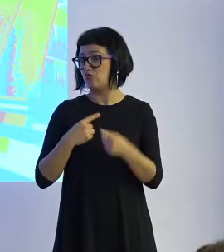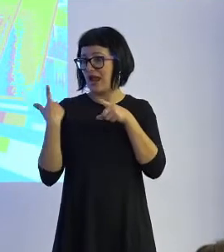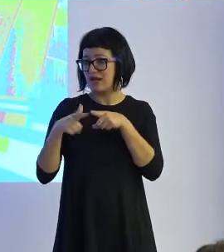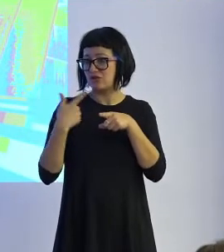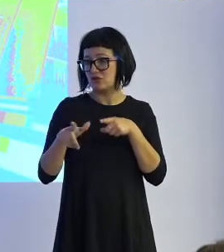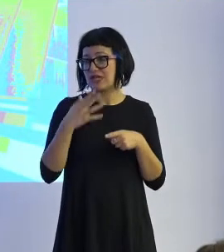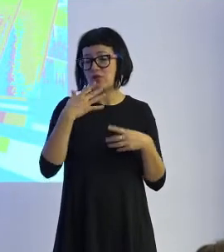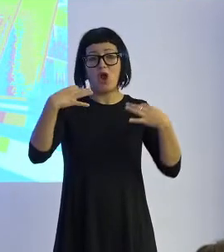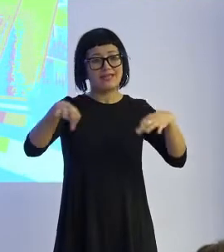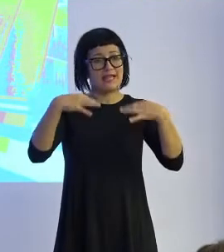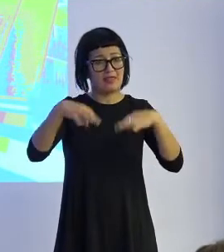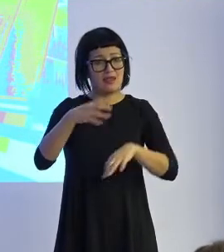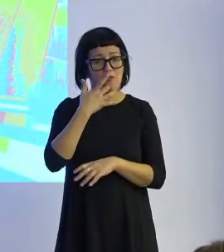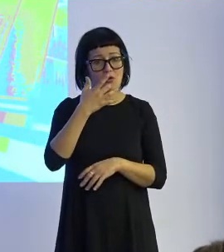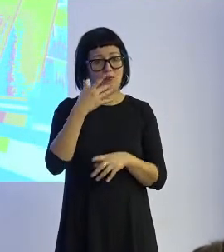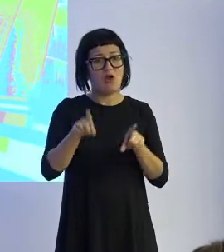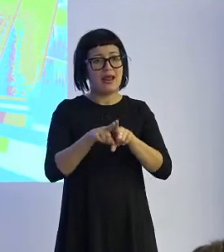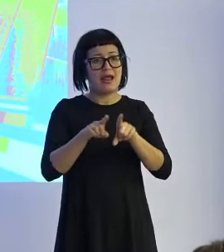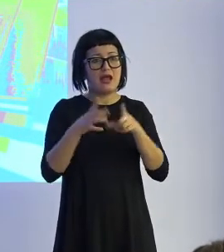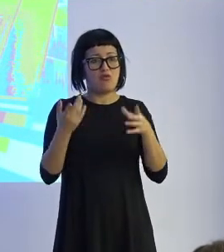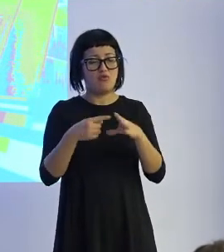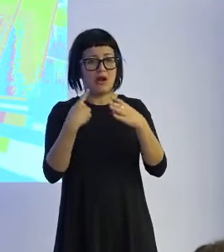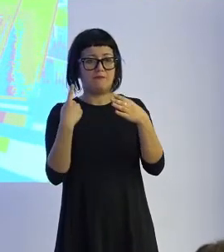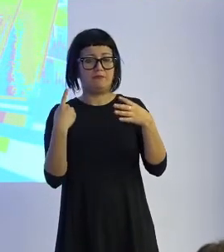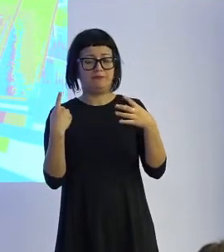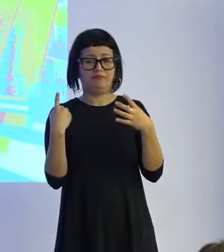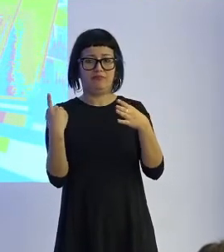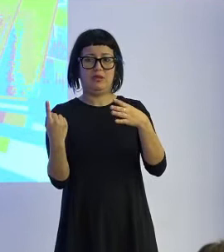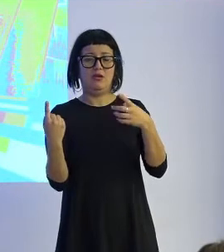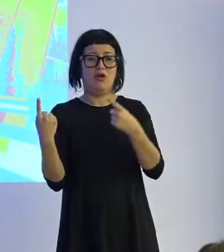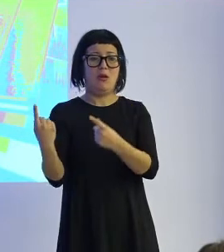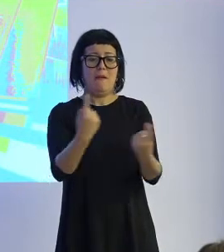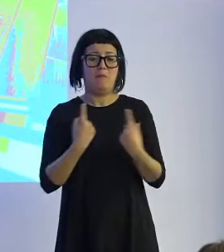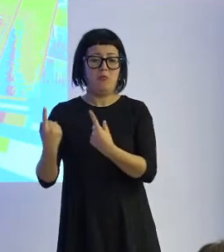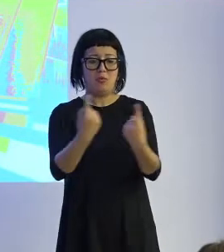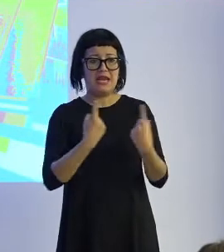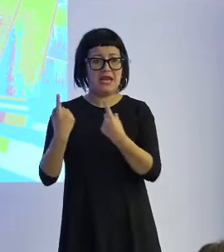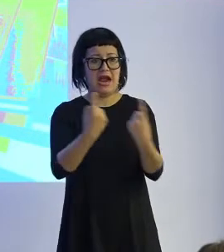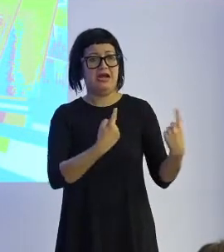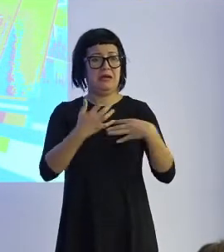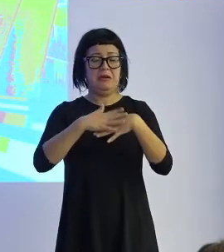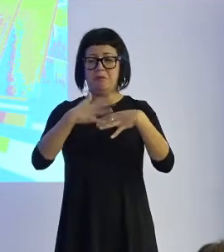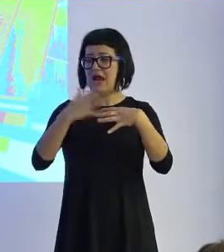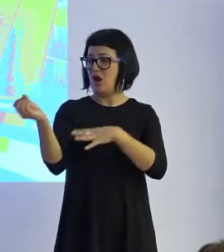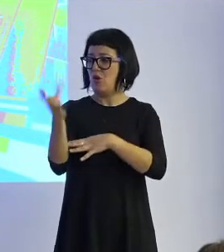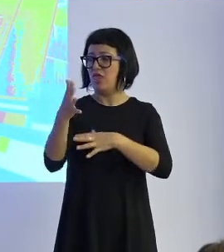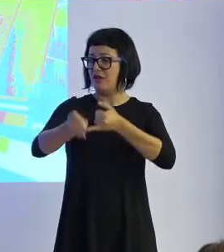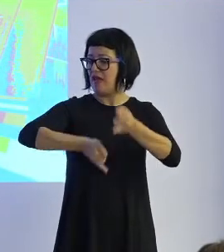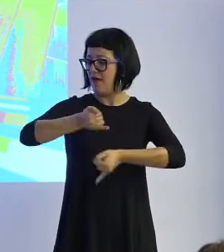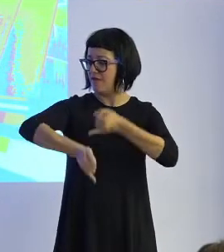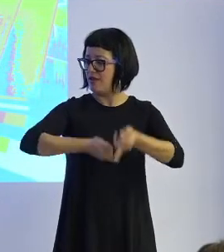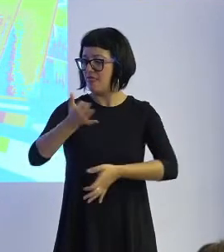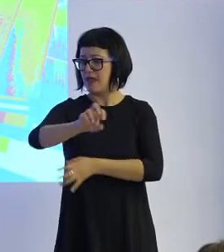fue algo muy sencillito en Panasonic era una especie de bobina para las luces de las bicicletas luego casquillos etcétera